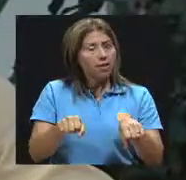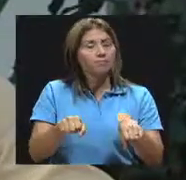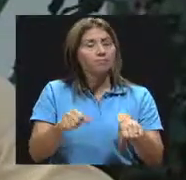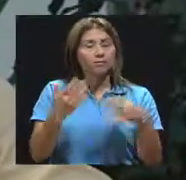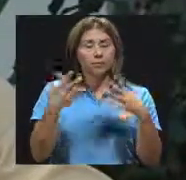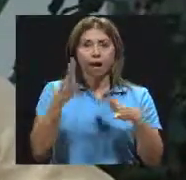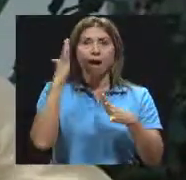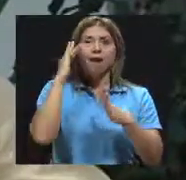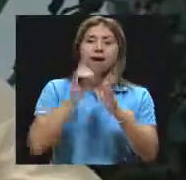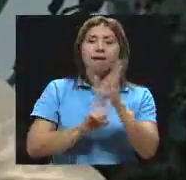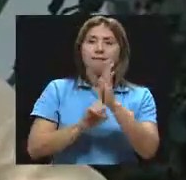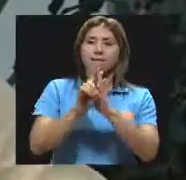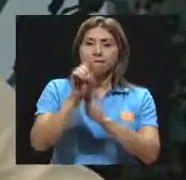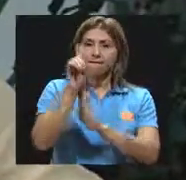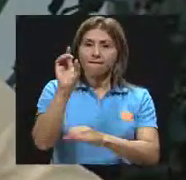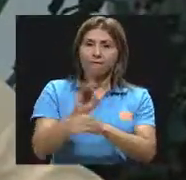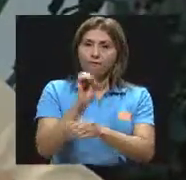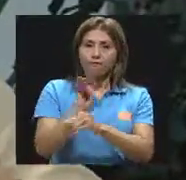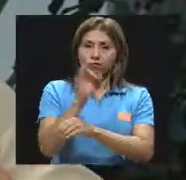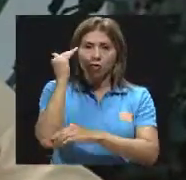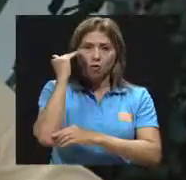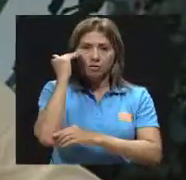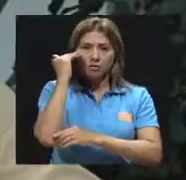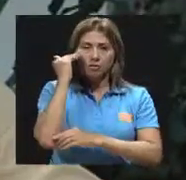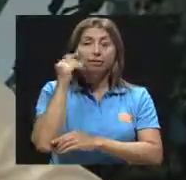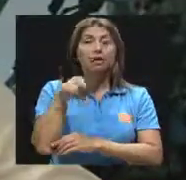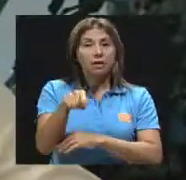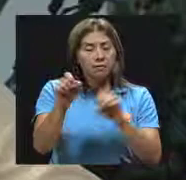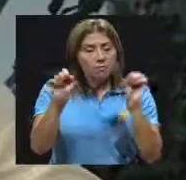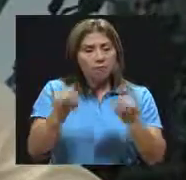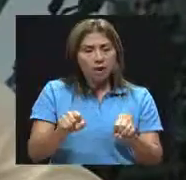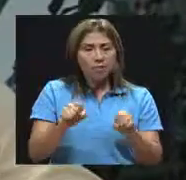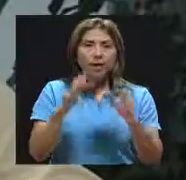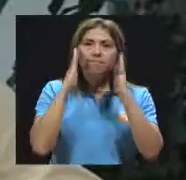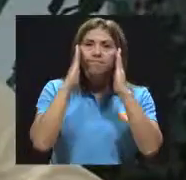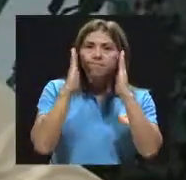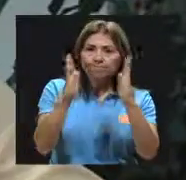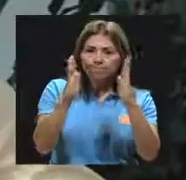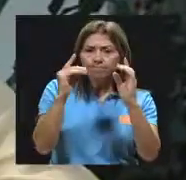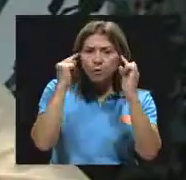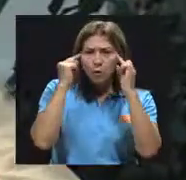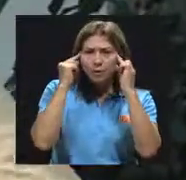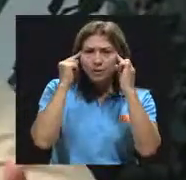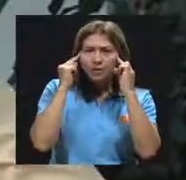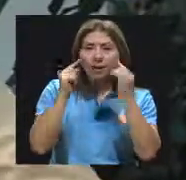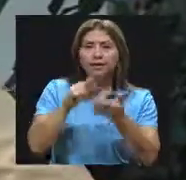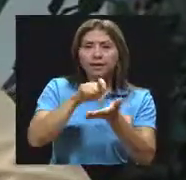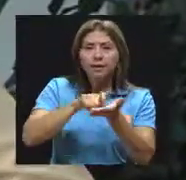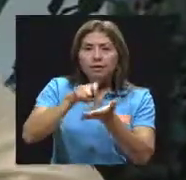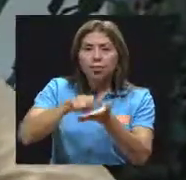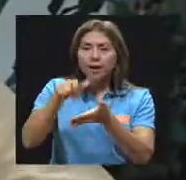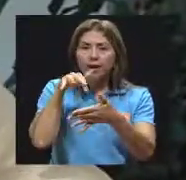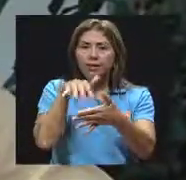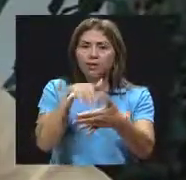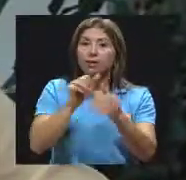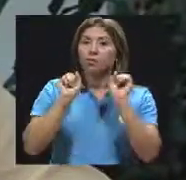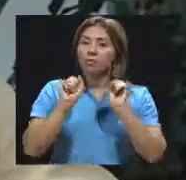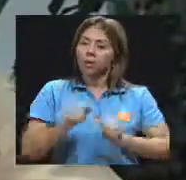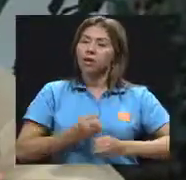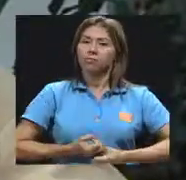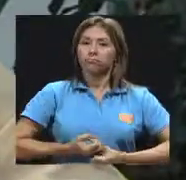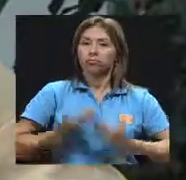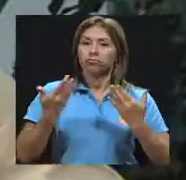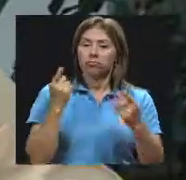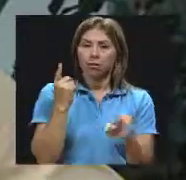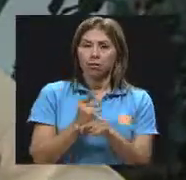cognitivas que le permitan poder tener capacidad de atención en la escuela, poder concentrarse, poder desenvolverse adecuadamente.